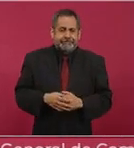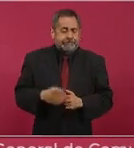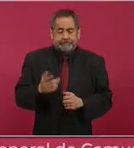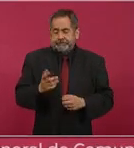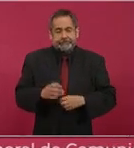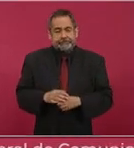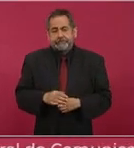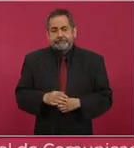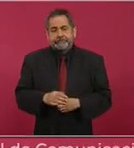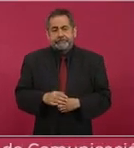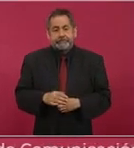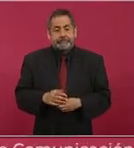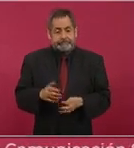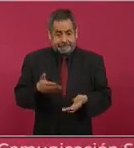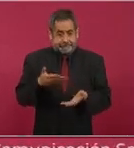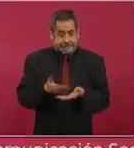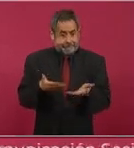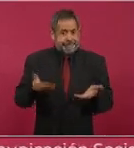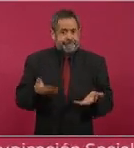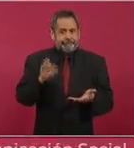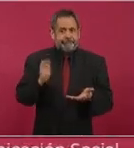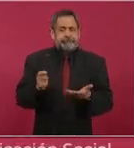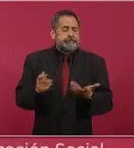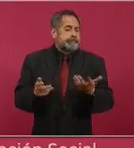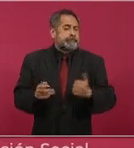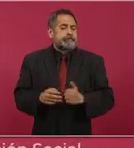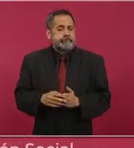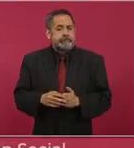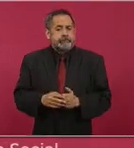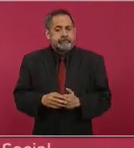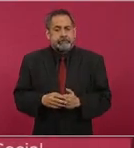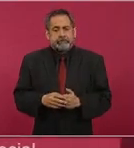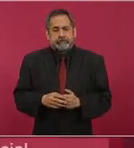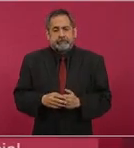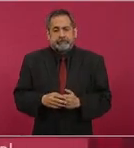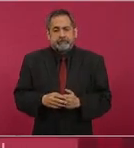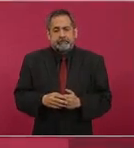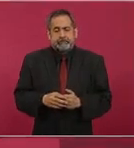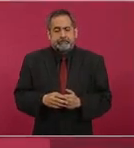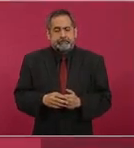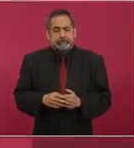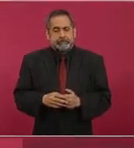Entonces, ahora ya